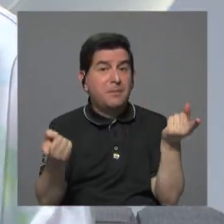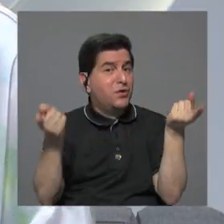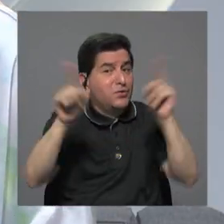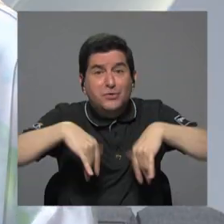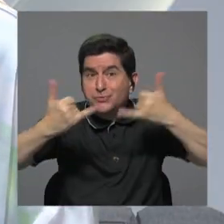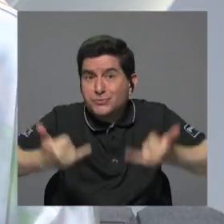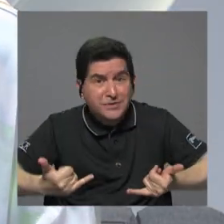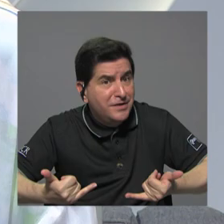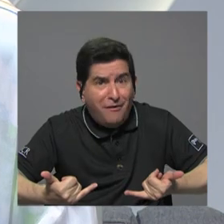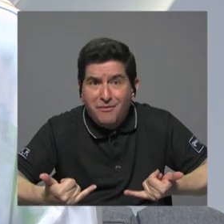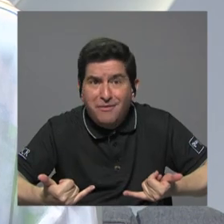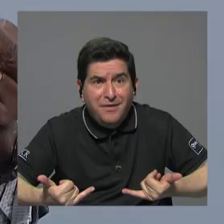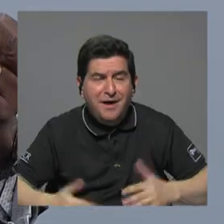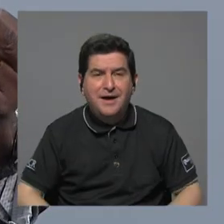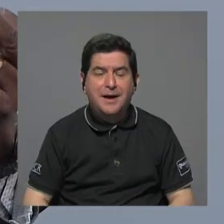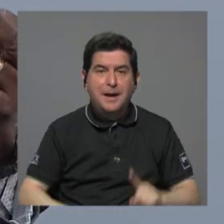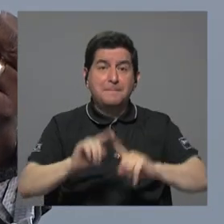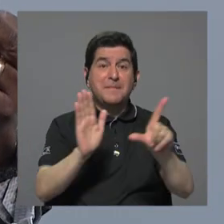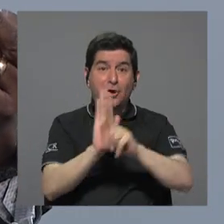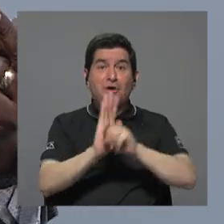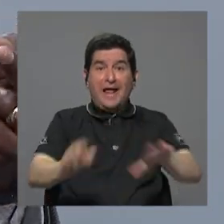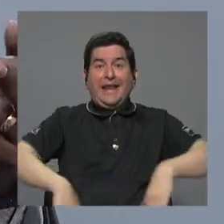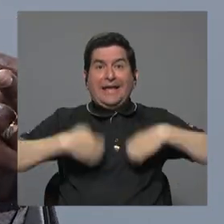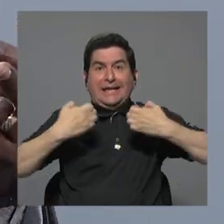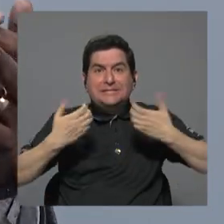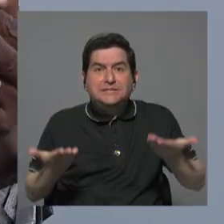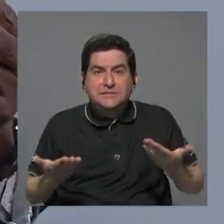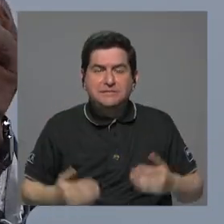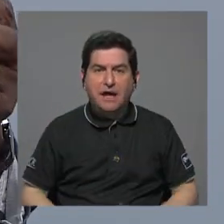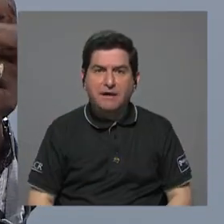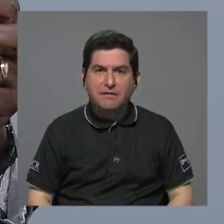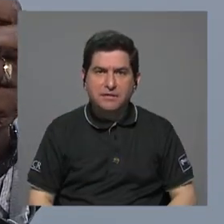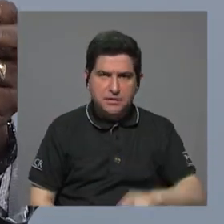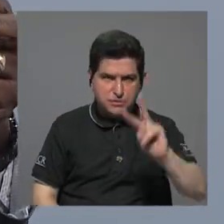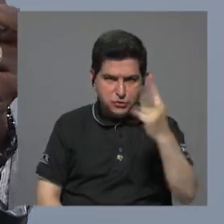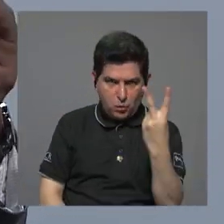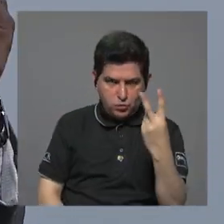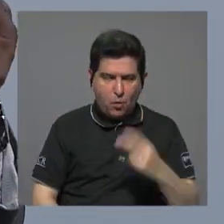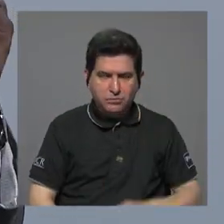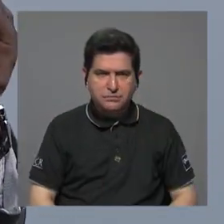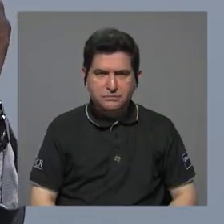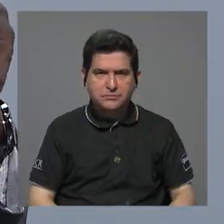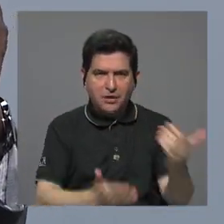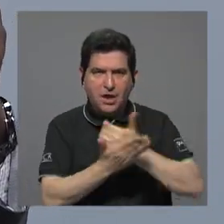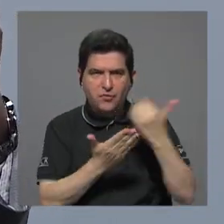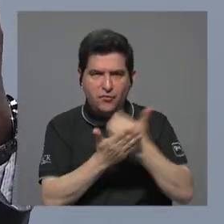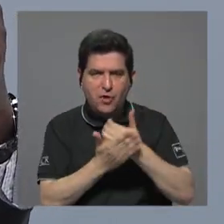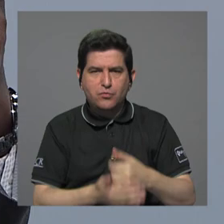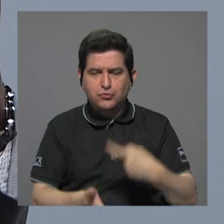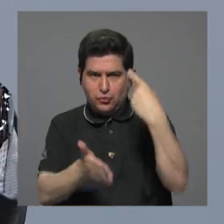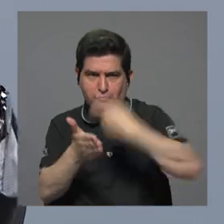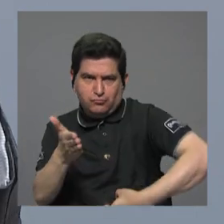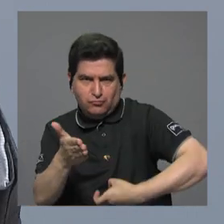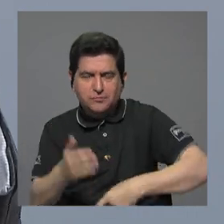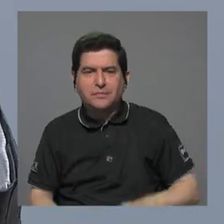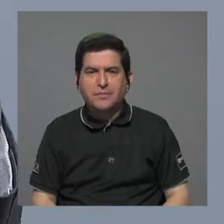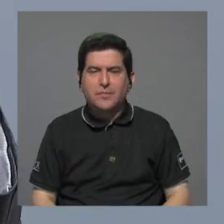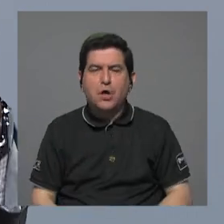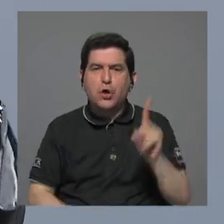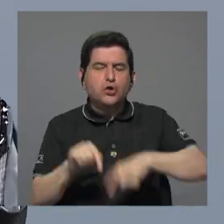bueno pero la ley ahí está segundo que los recursos del canon son